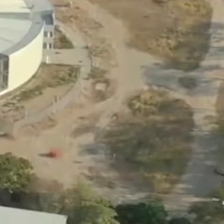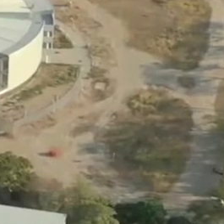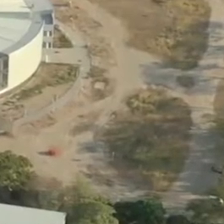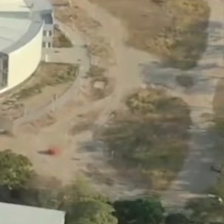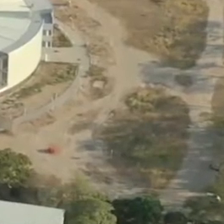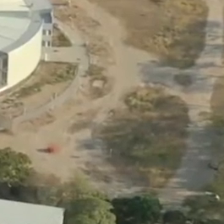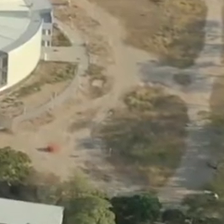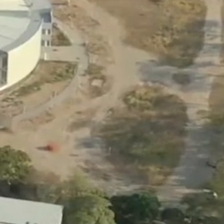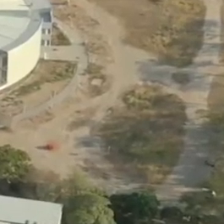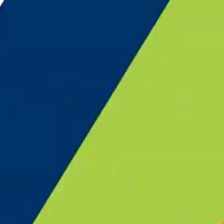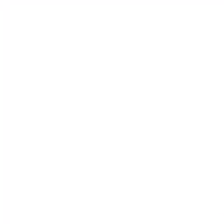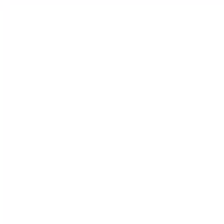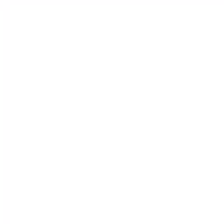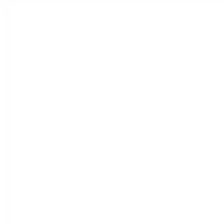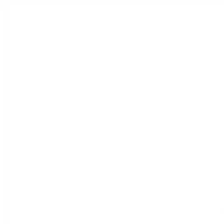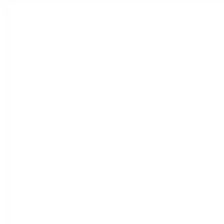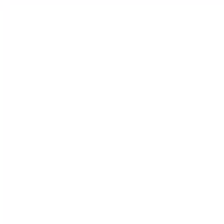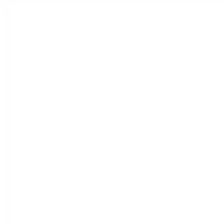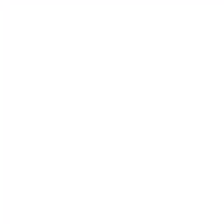El Campus